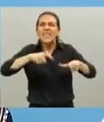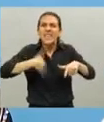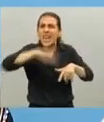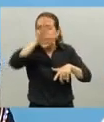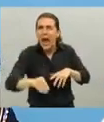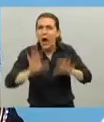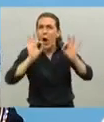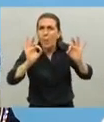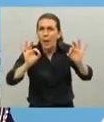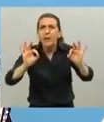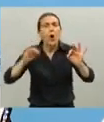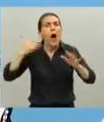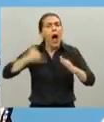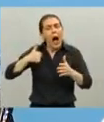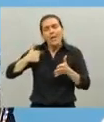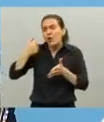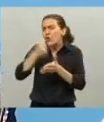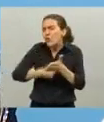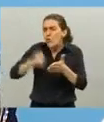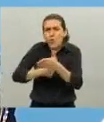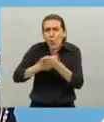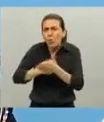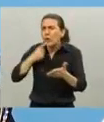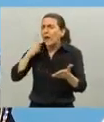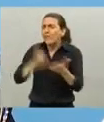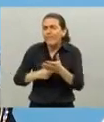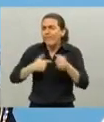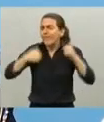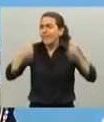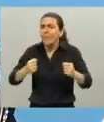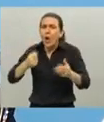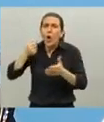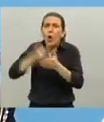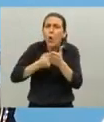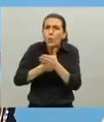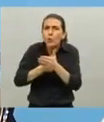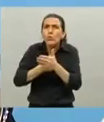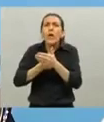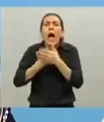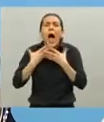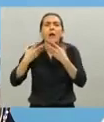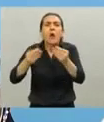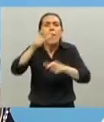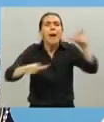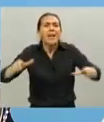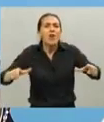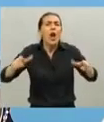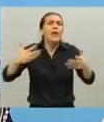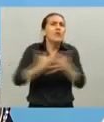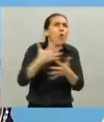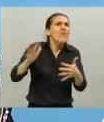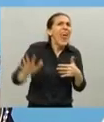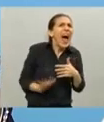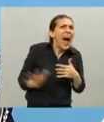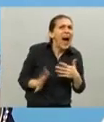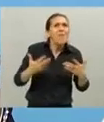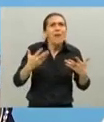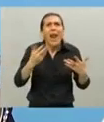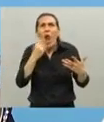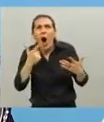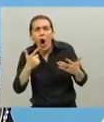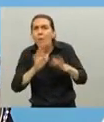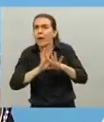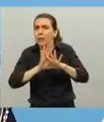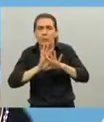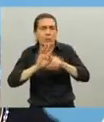batalla decidida contra el hambre. Y no voy a dejar que el hambre ocurra en